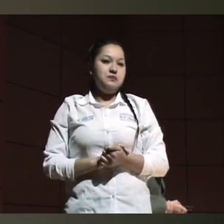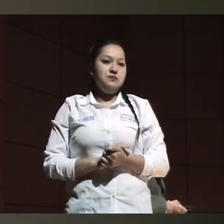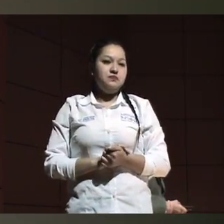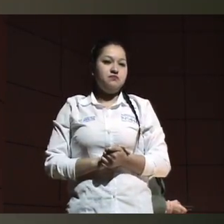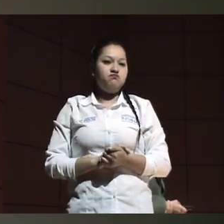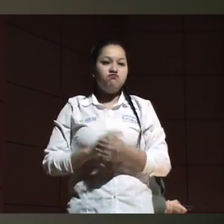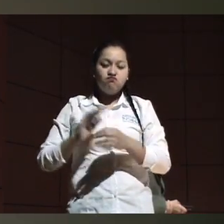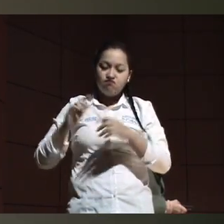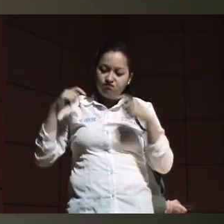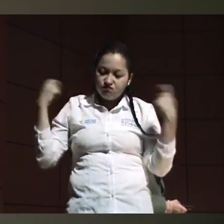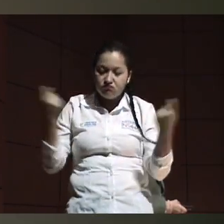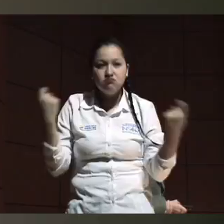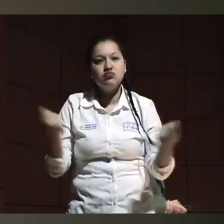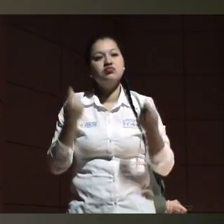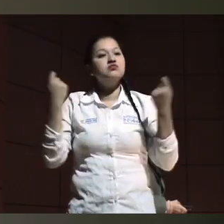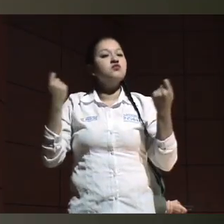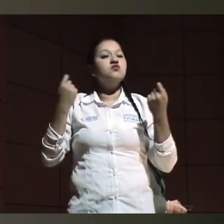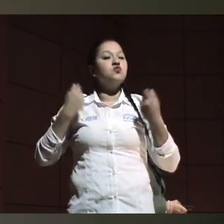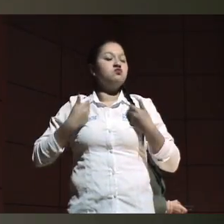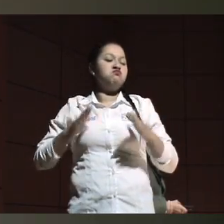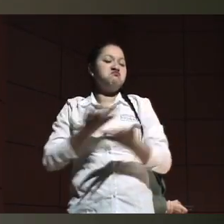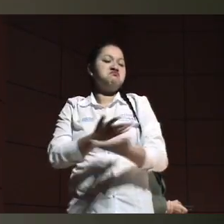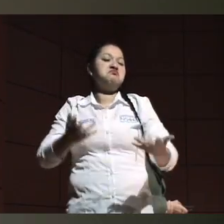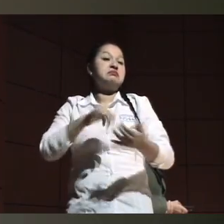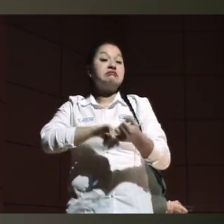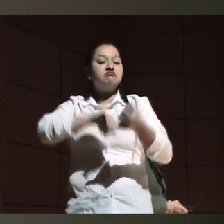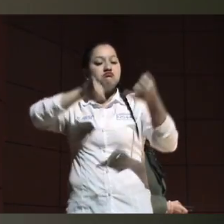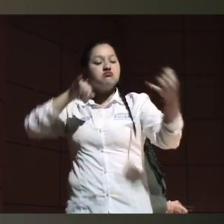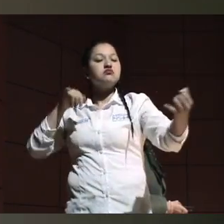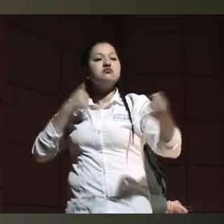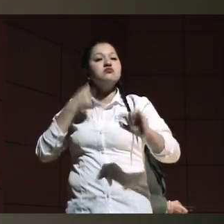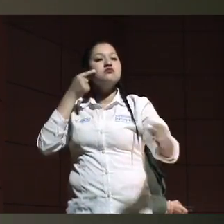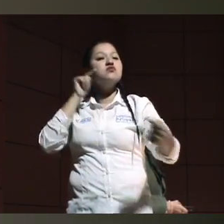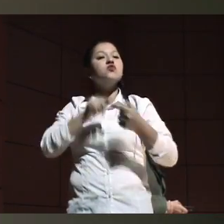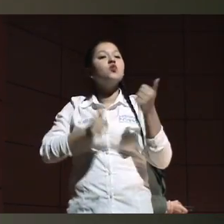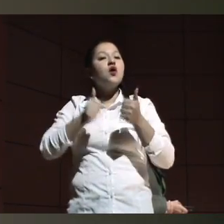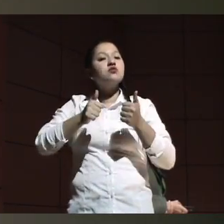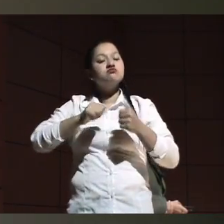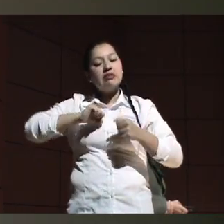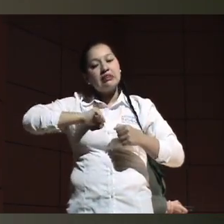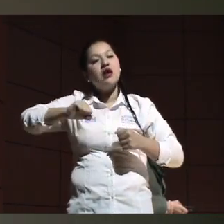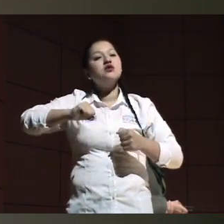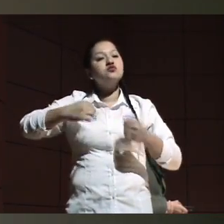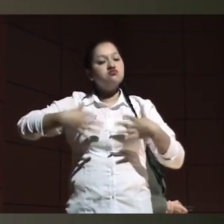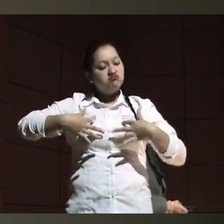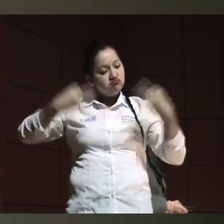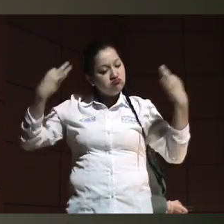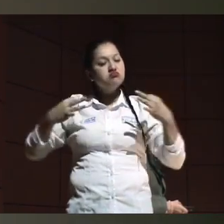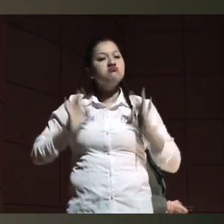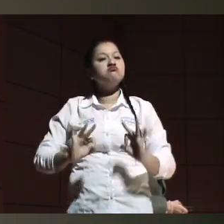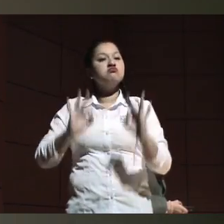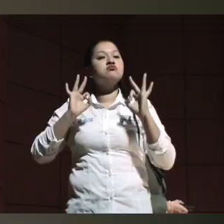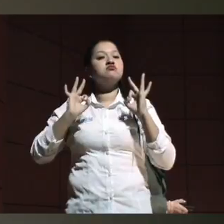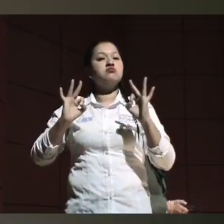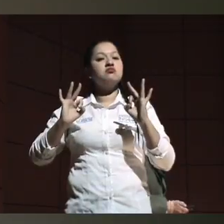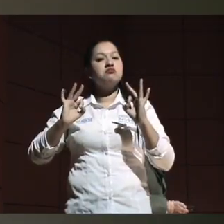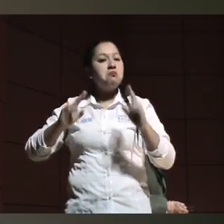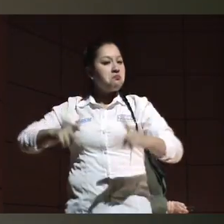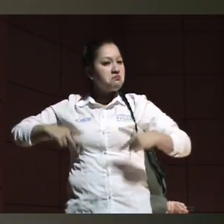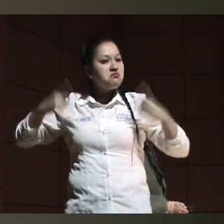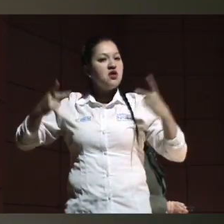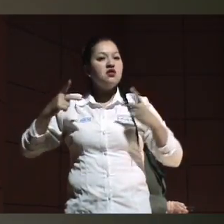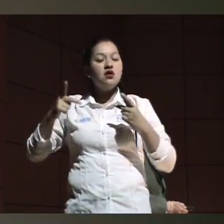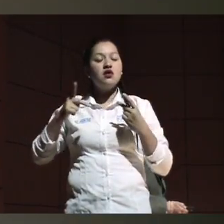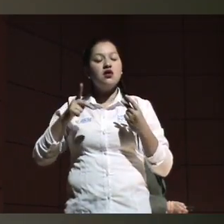promovemos, independiente de cualquier cosa, promovemos el derecho a vivir con dignidad, a tener calidad de vida, a evitar la